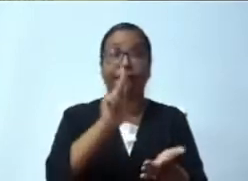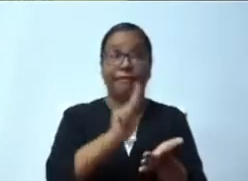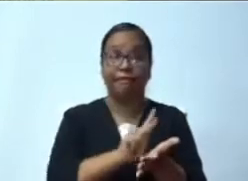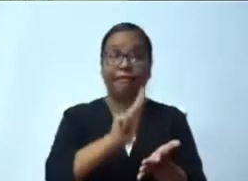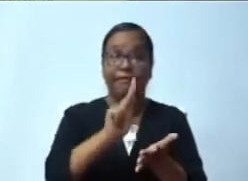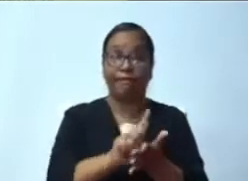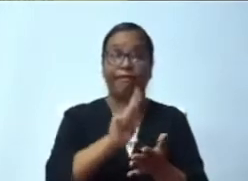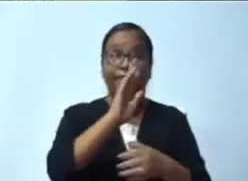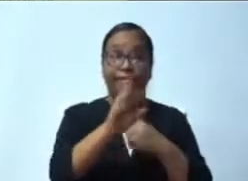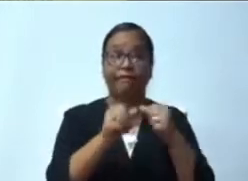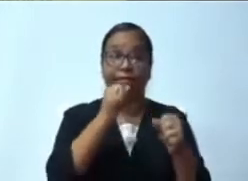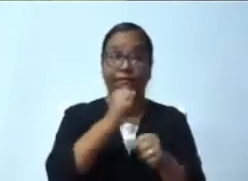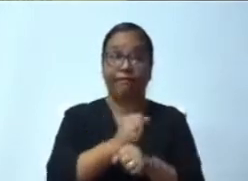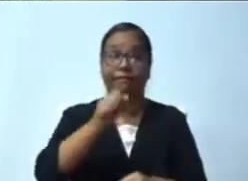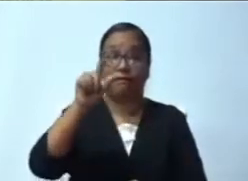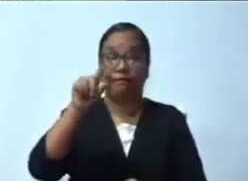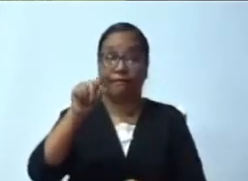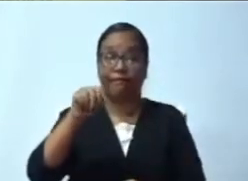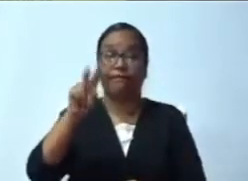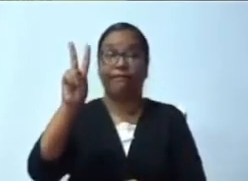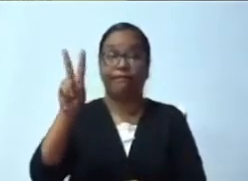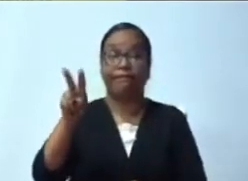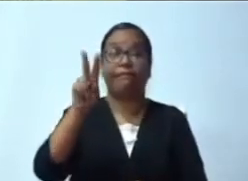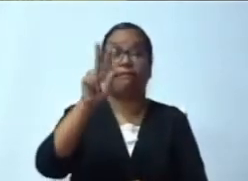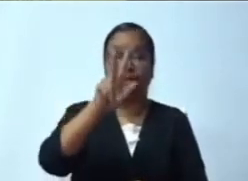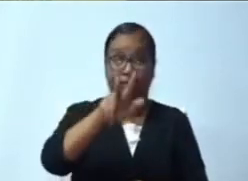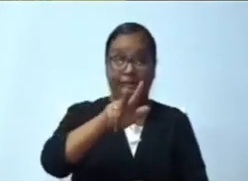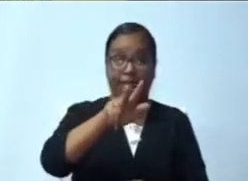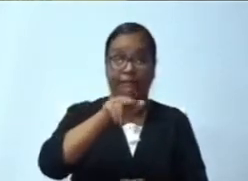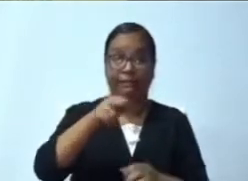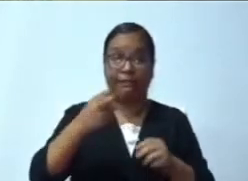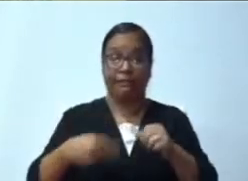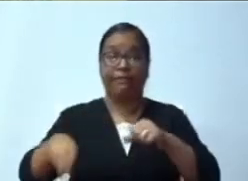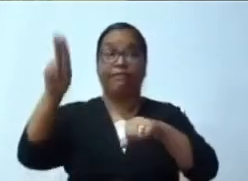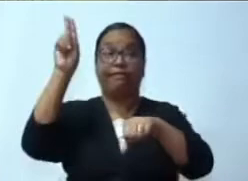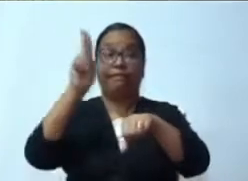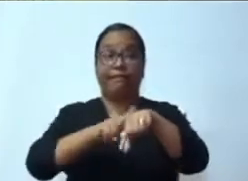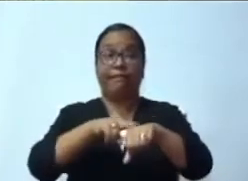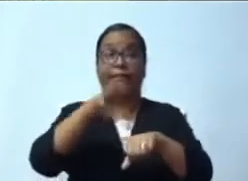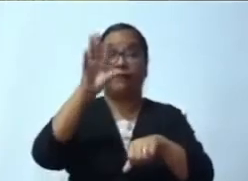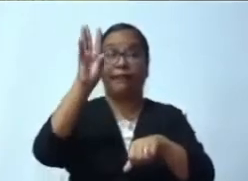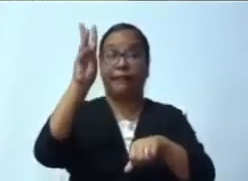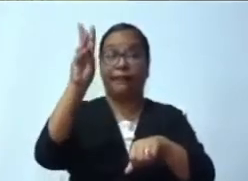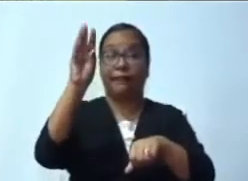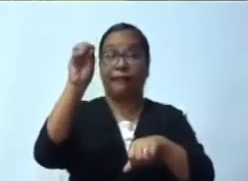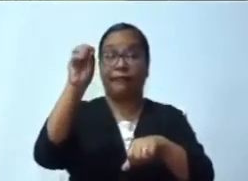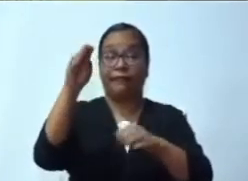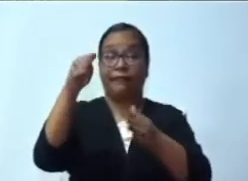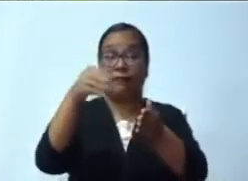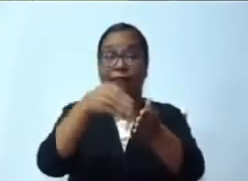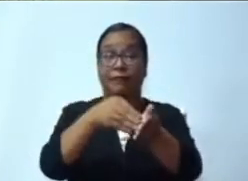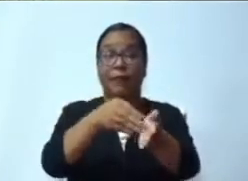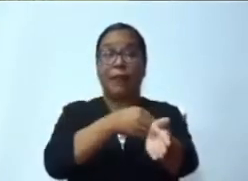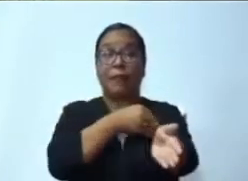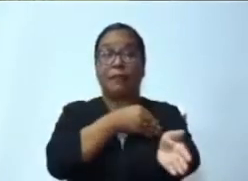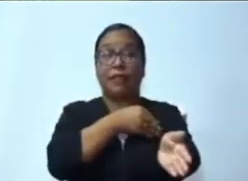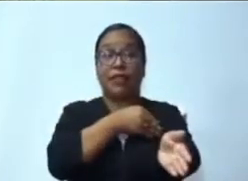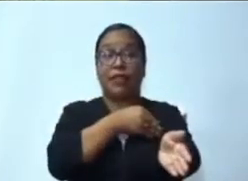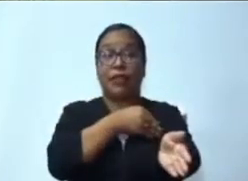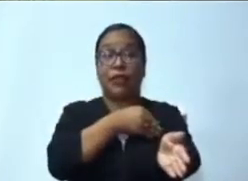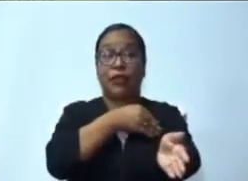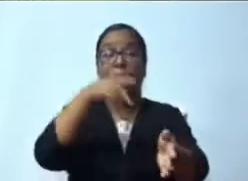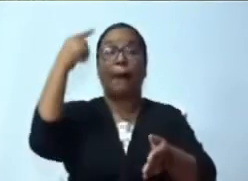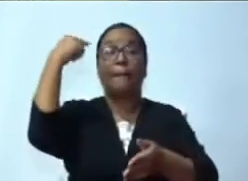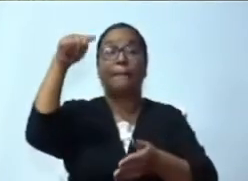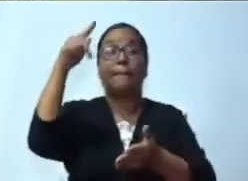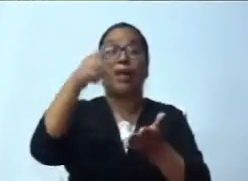de 70.000 millones de compañeros y compañeritos del PRM. Para eso son los préstamos, para